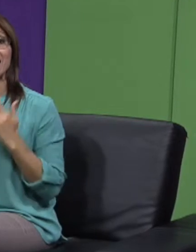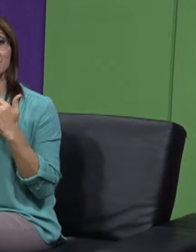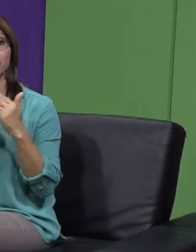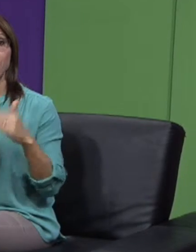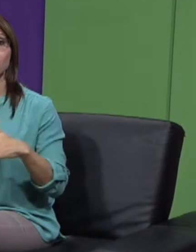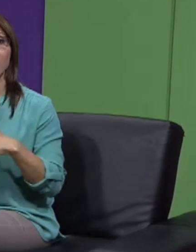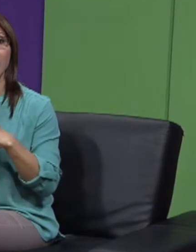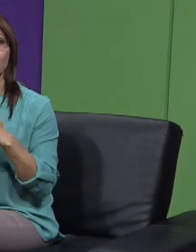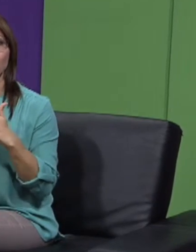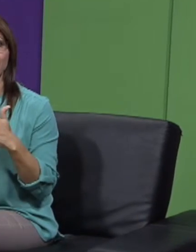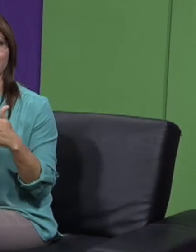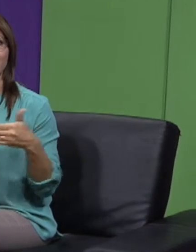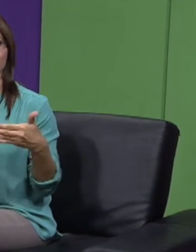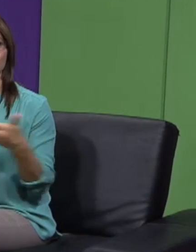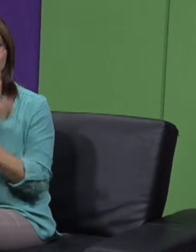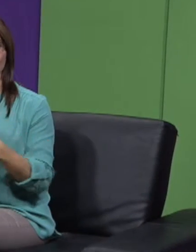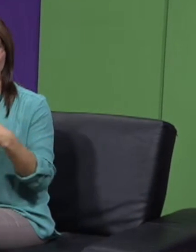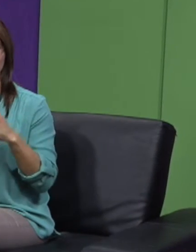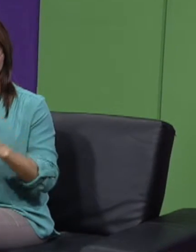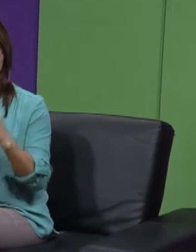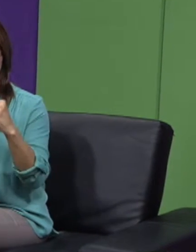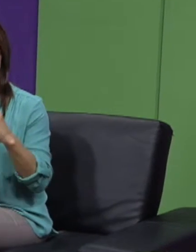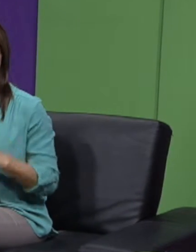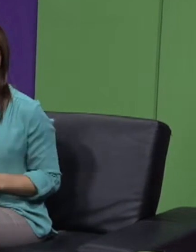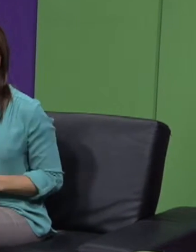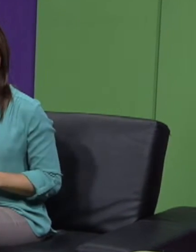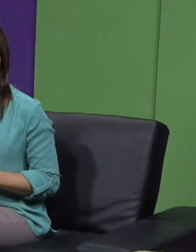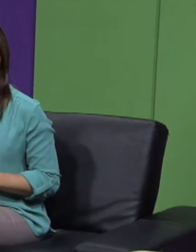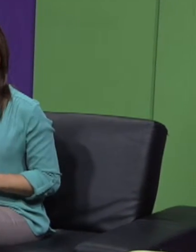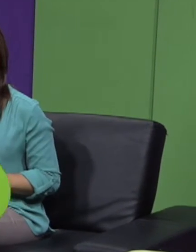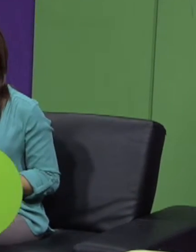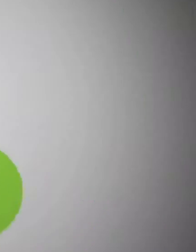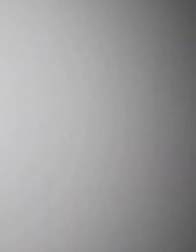Le esperamos al volver en nuestro bloque de cierre.